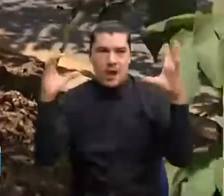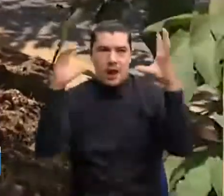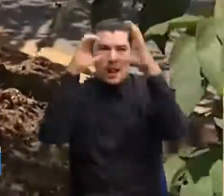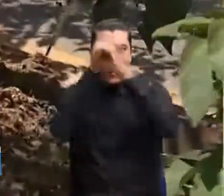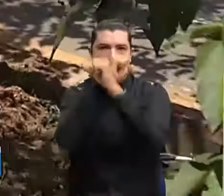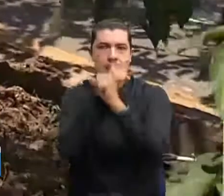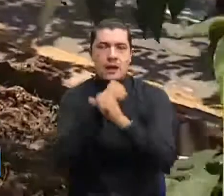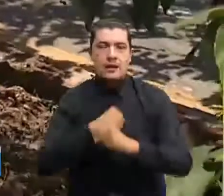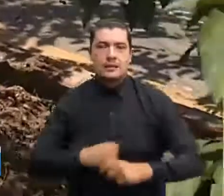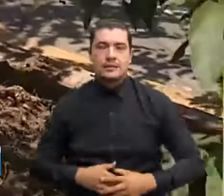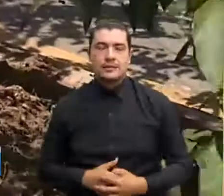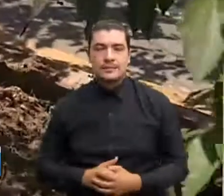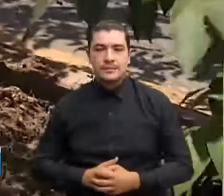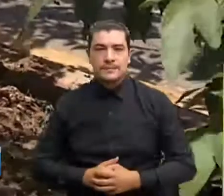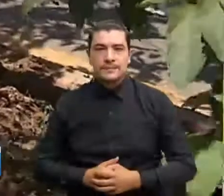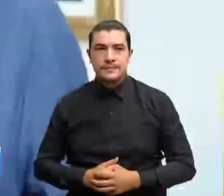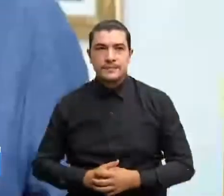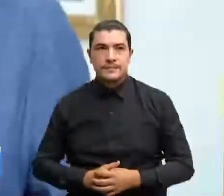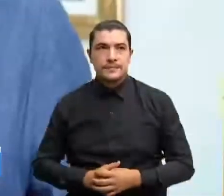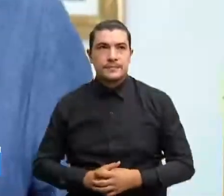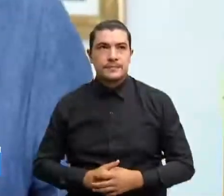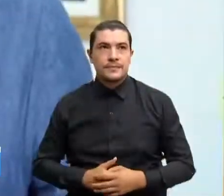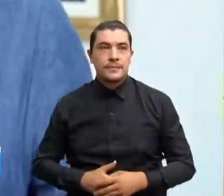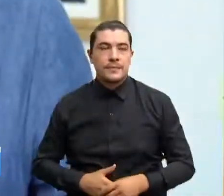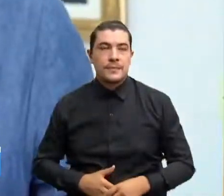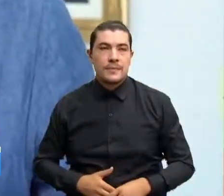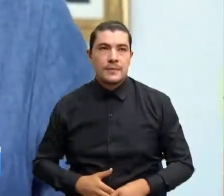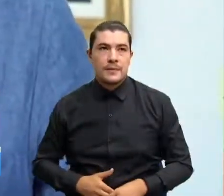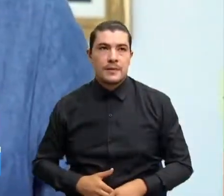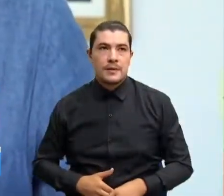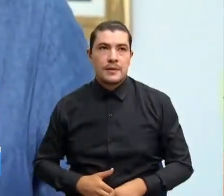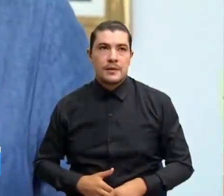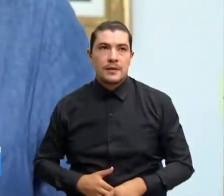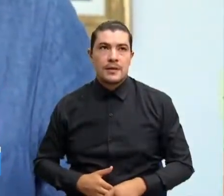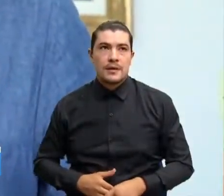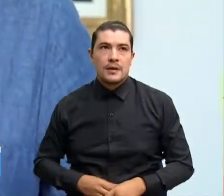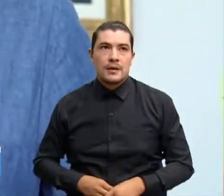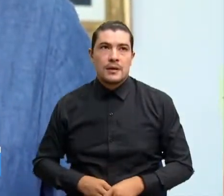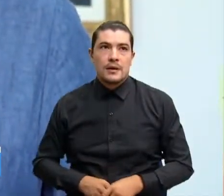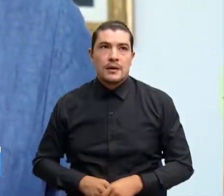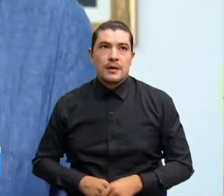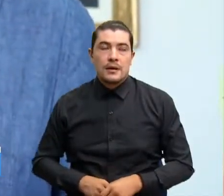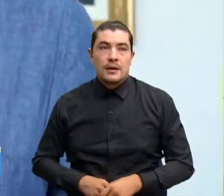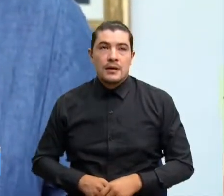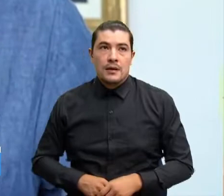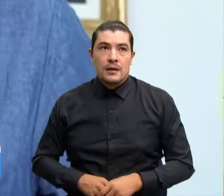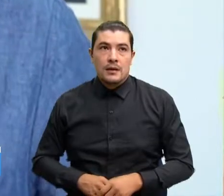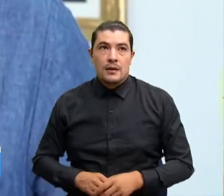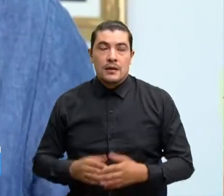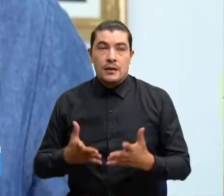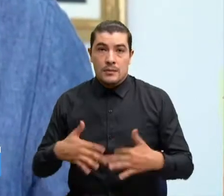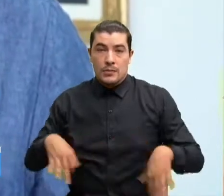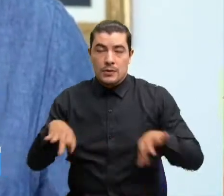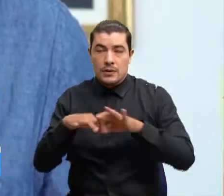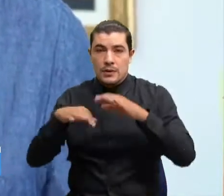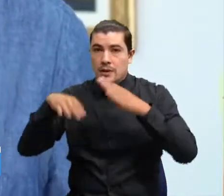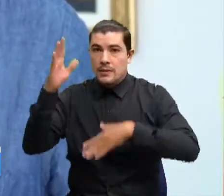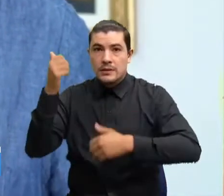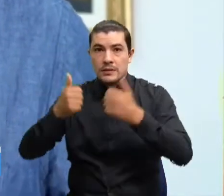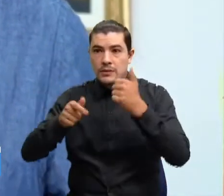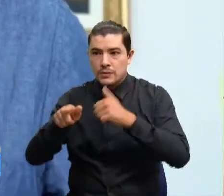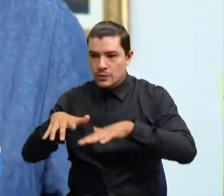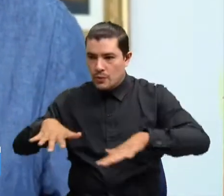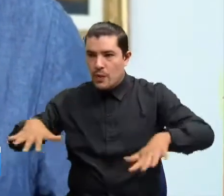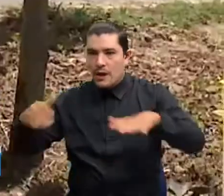importante es que el sector se recupere la luz, que recuperemos ese alumbrado